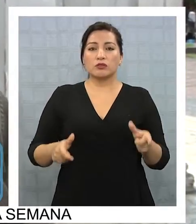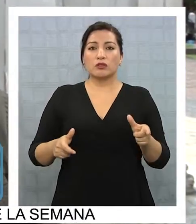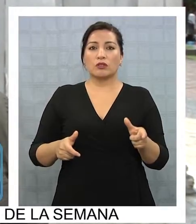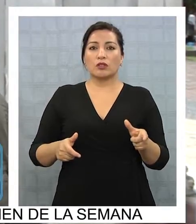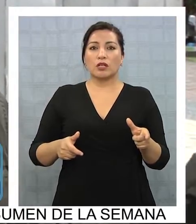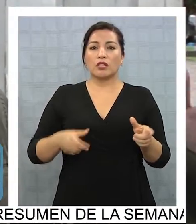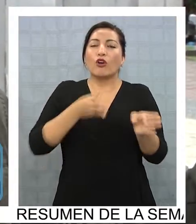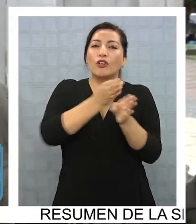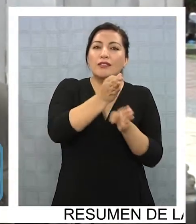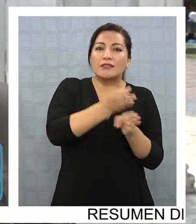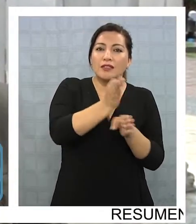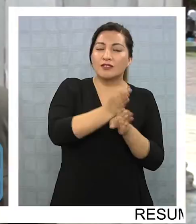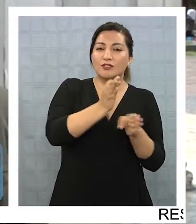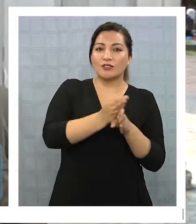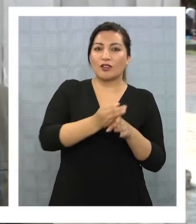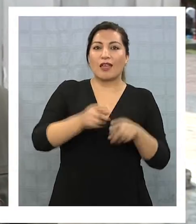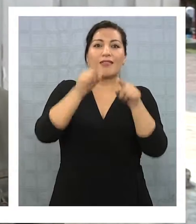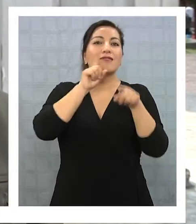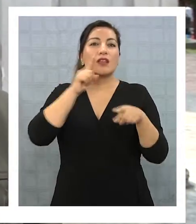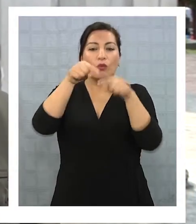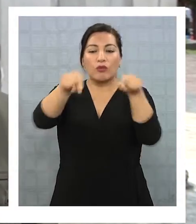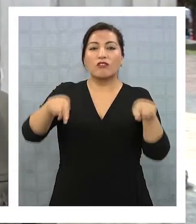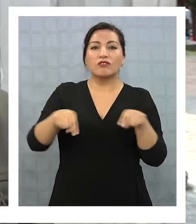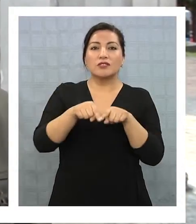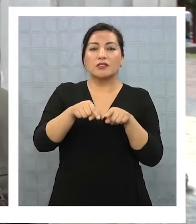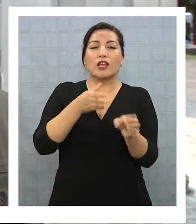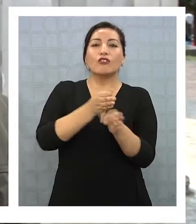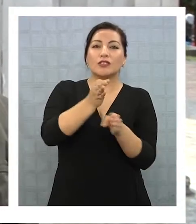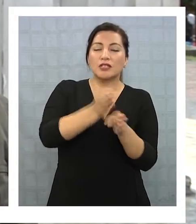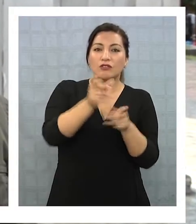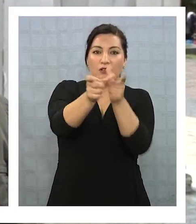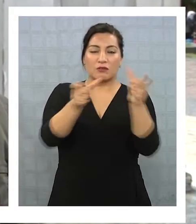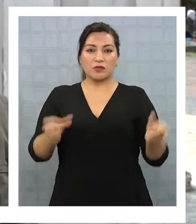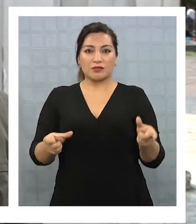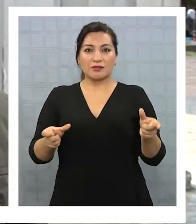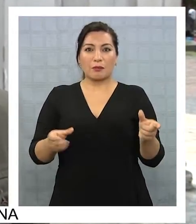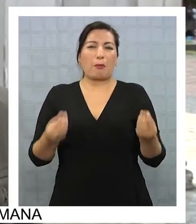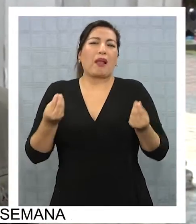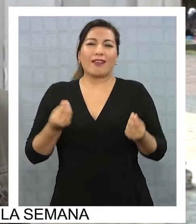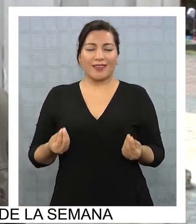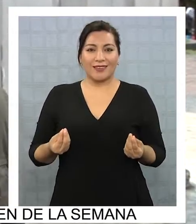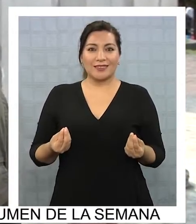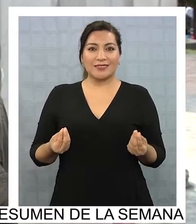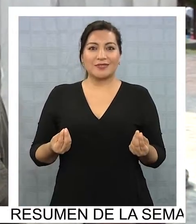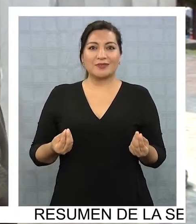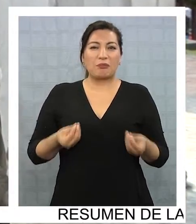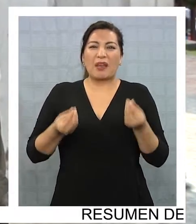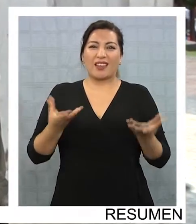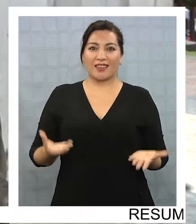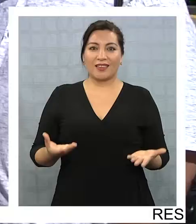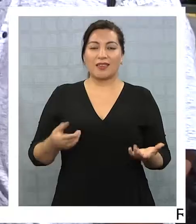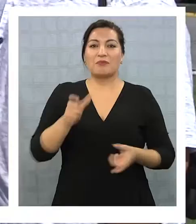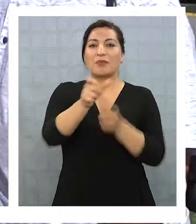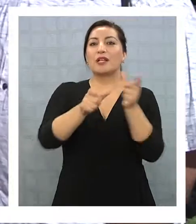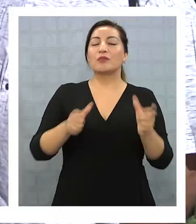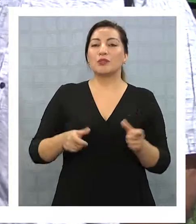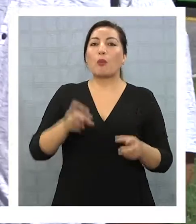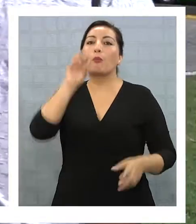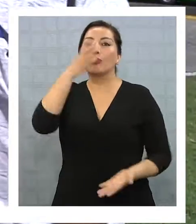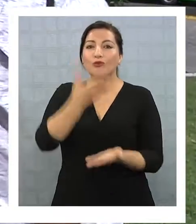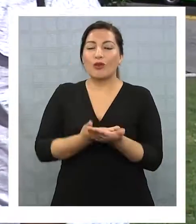llegarle asesoría, ponerle oficinas de asesoría a la gente. ¿Para qué? Para que ellos puedan tener los conocimientos para poder posturar los proyectos.